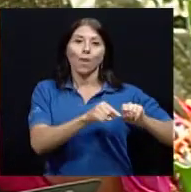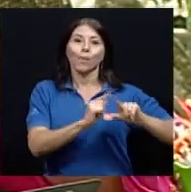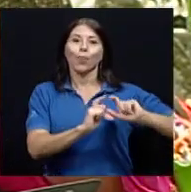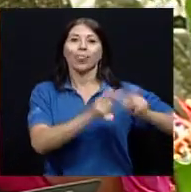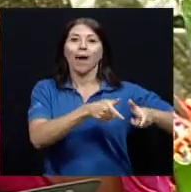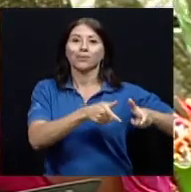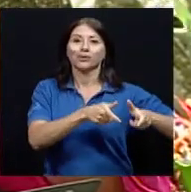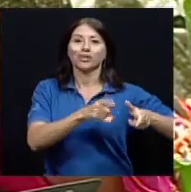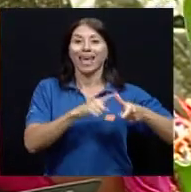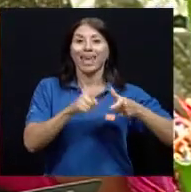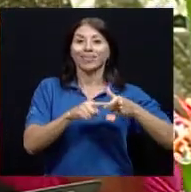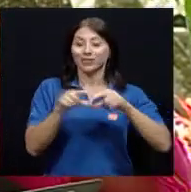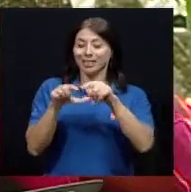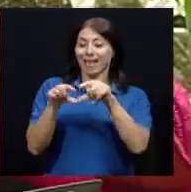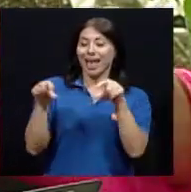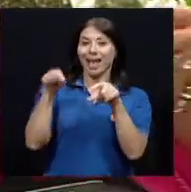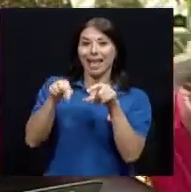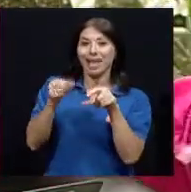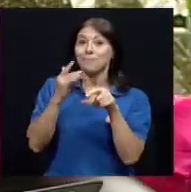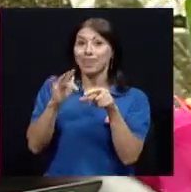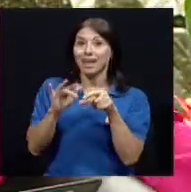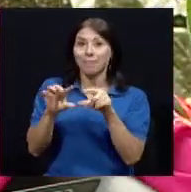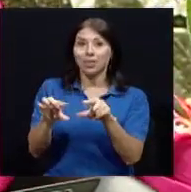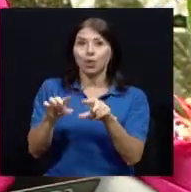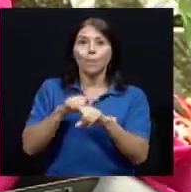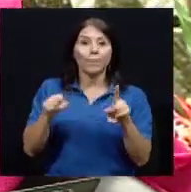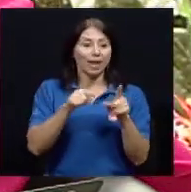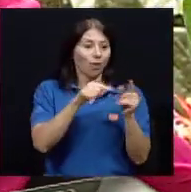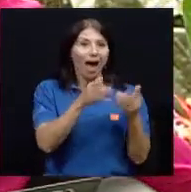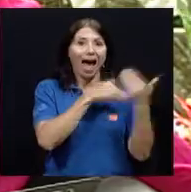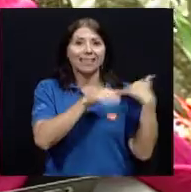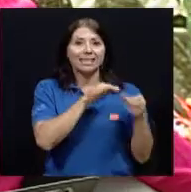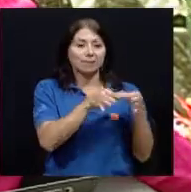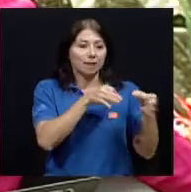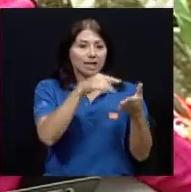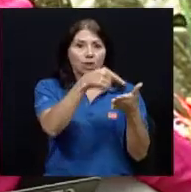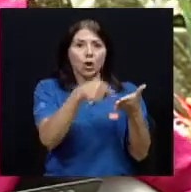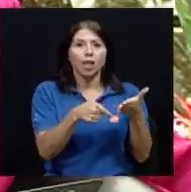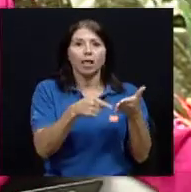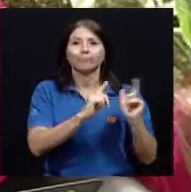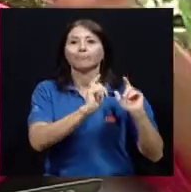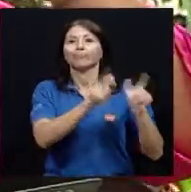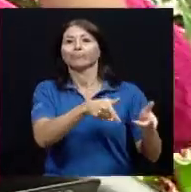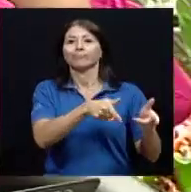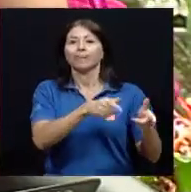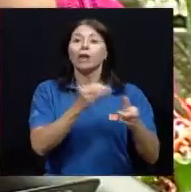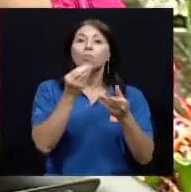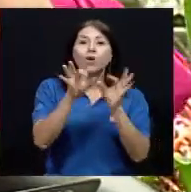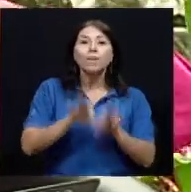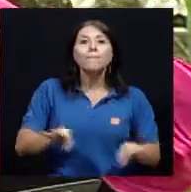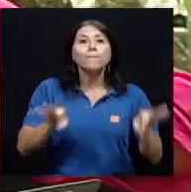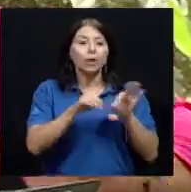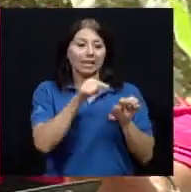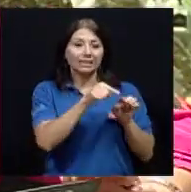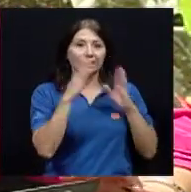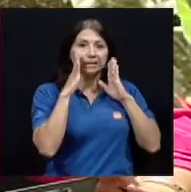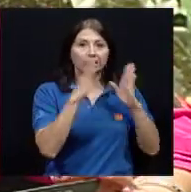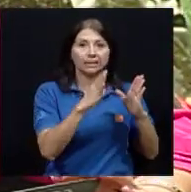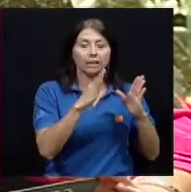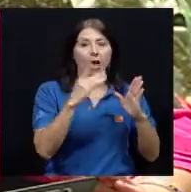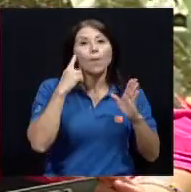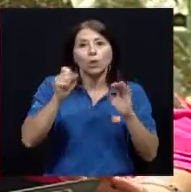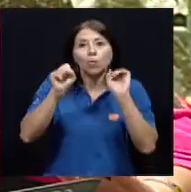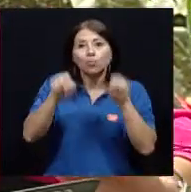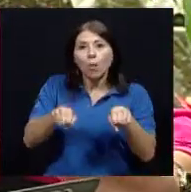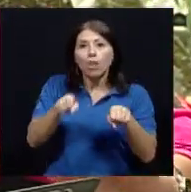importante siempre tenerlo en consideración porque podría generar algún tipo de error en la dosificación. Esa etiqueta qué información tiene que